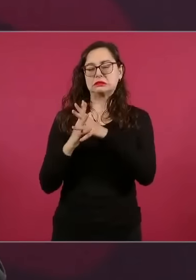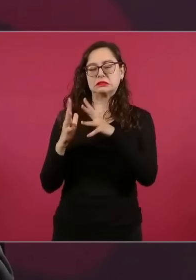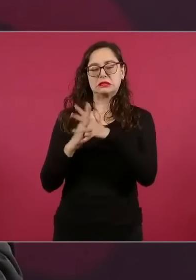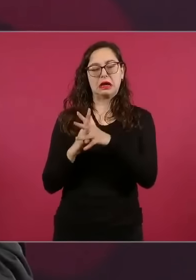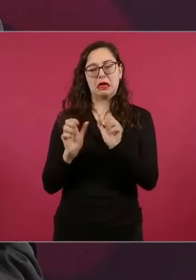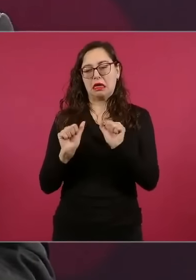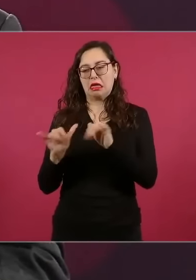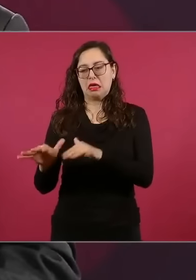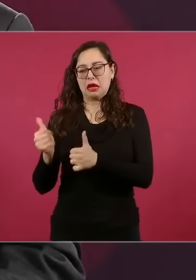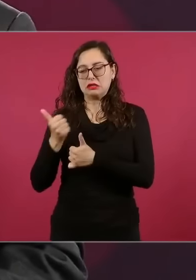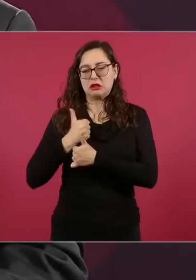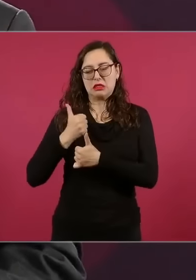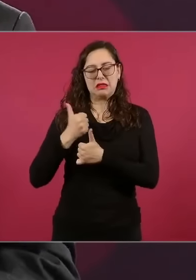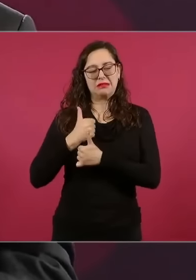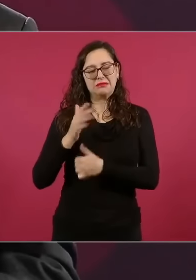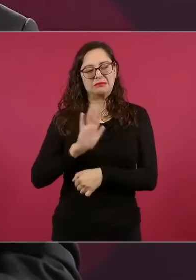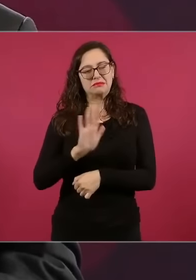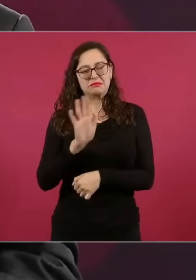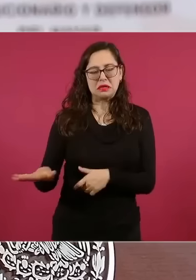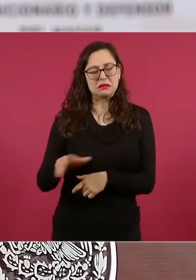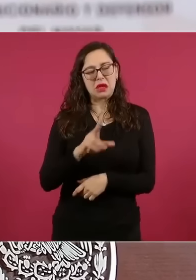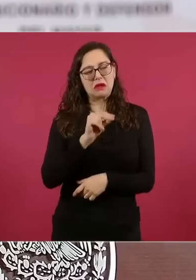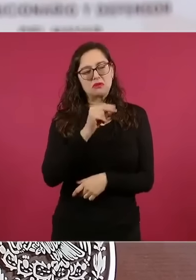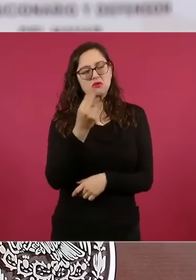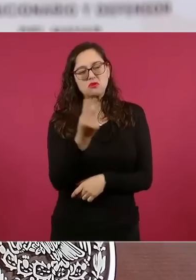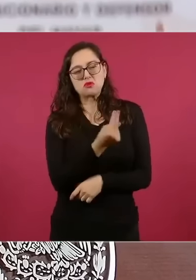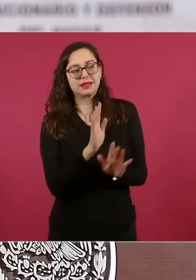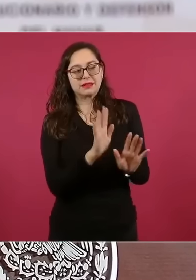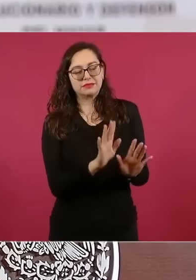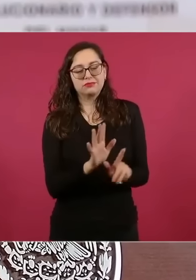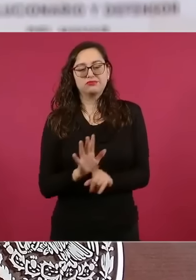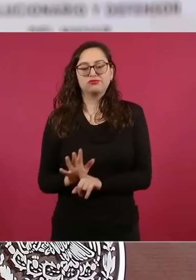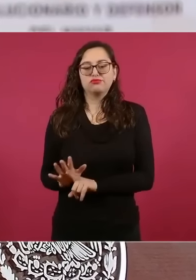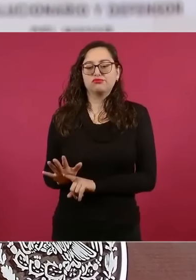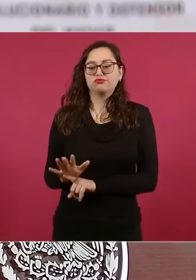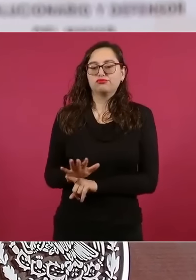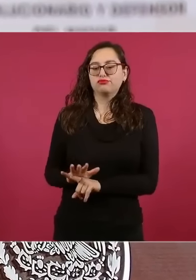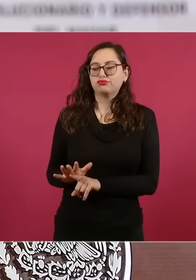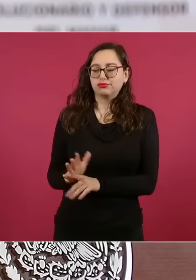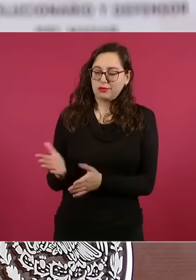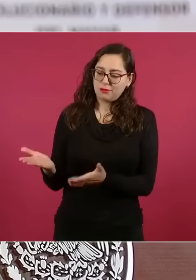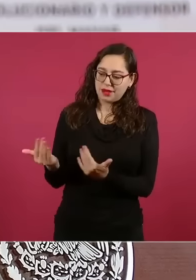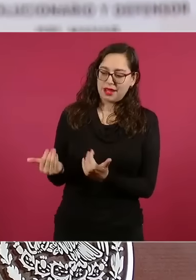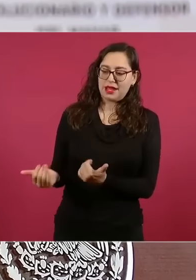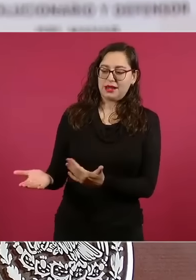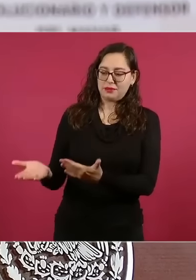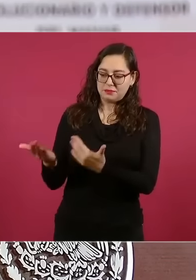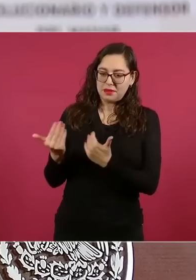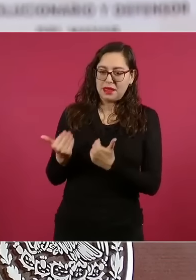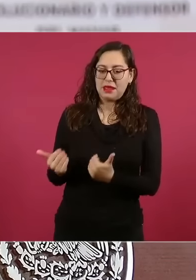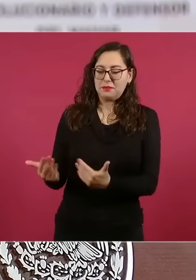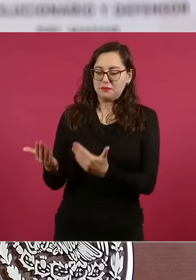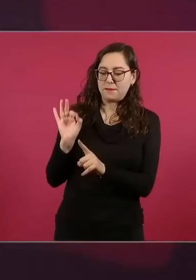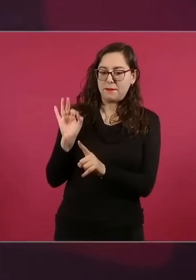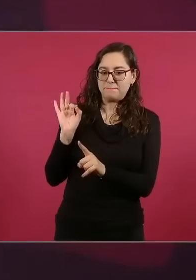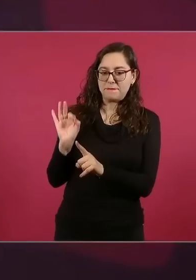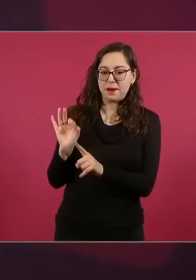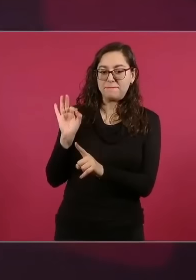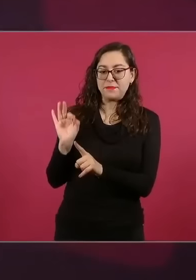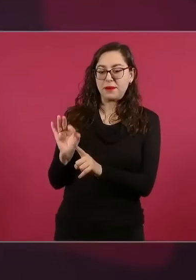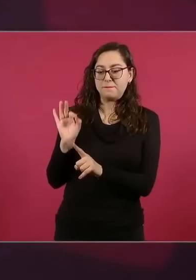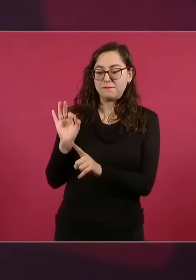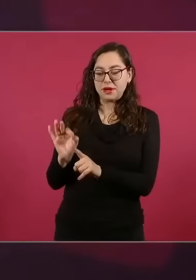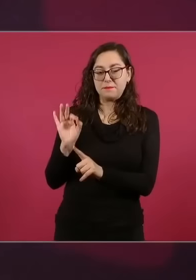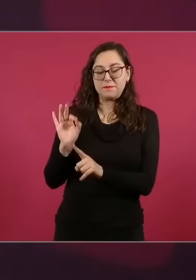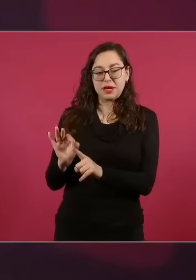invadir ni disparar un tiro. Era cosa de que los adoctrinaran a los jóvenes mexicanos ambiciosos en las